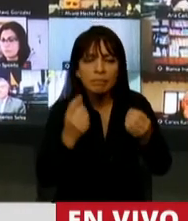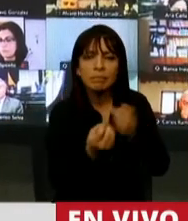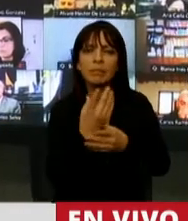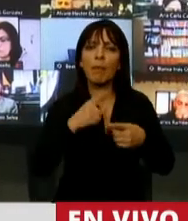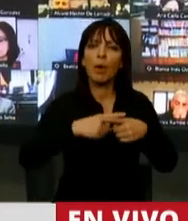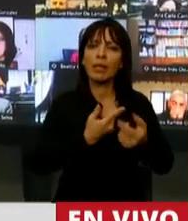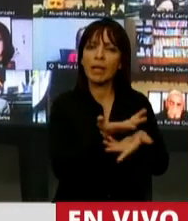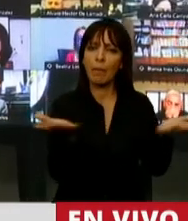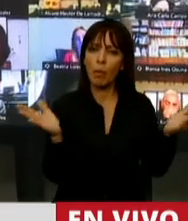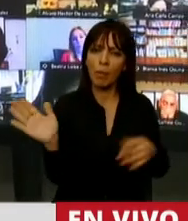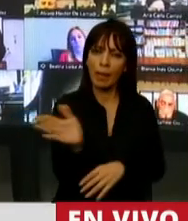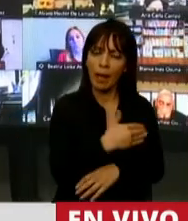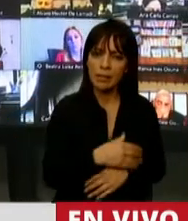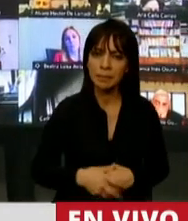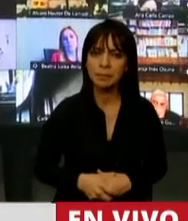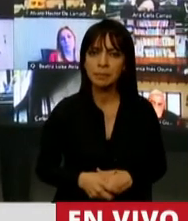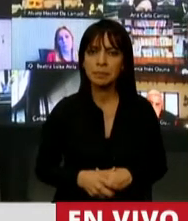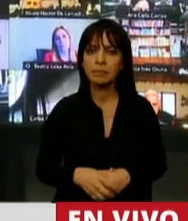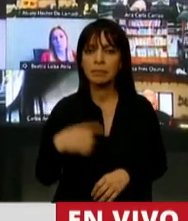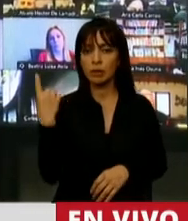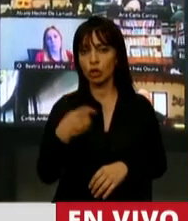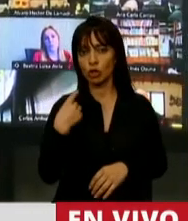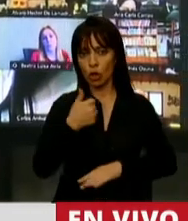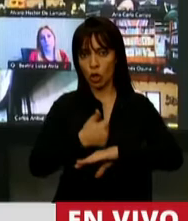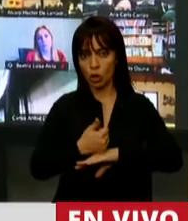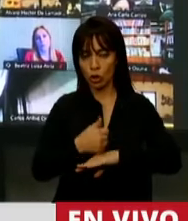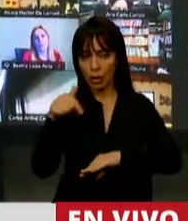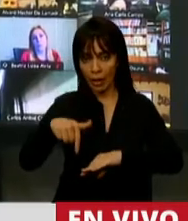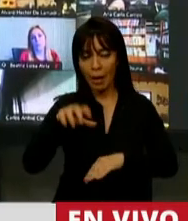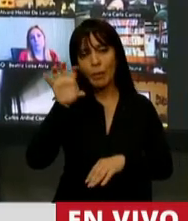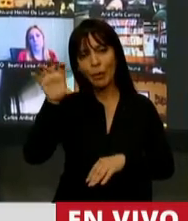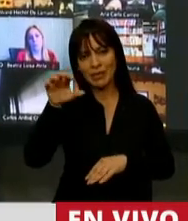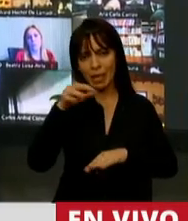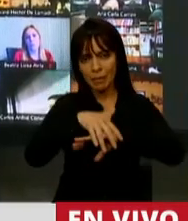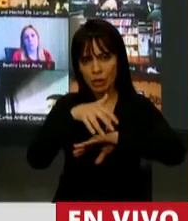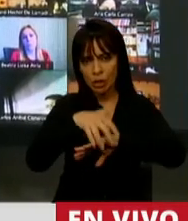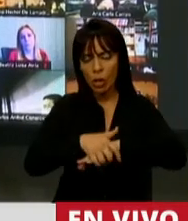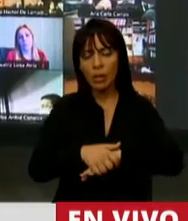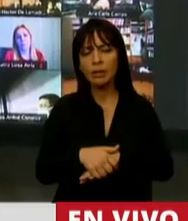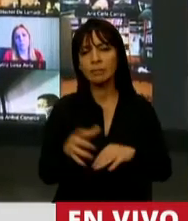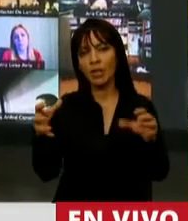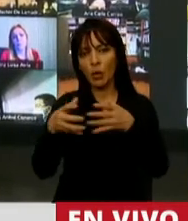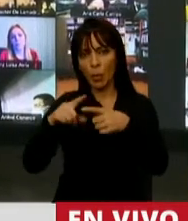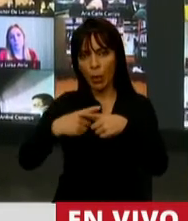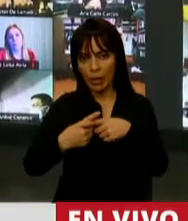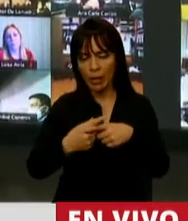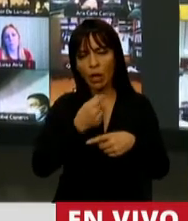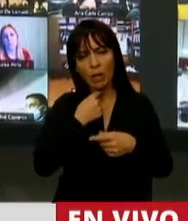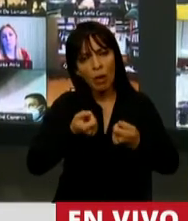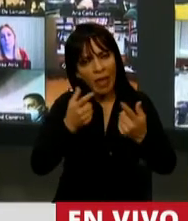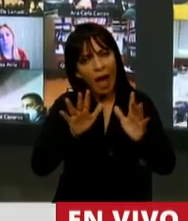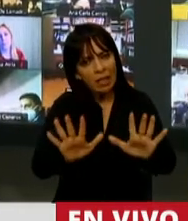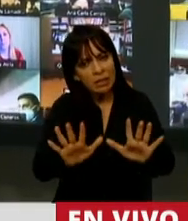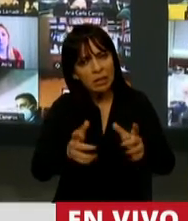públicas. Y desde acá, nosotros, desde Misiones, a través de nuestro espacio político, queremos generar